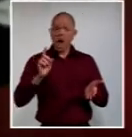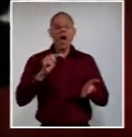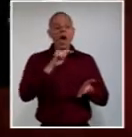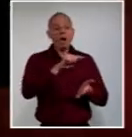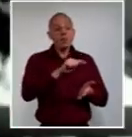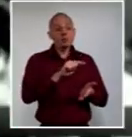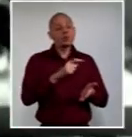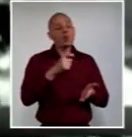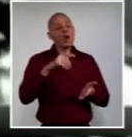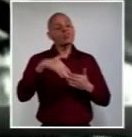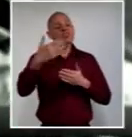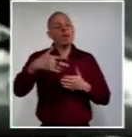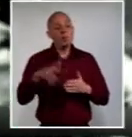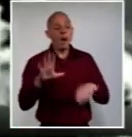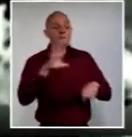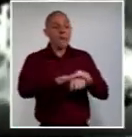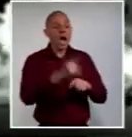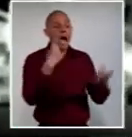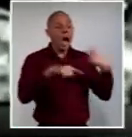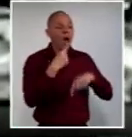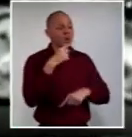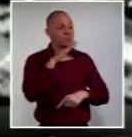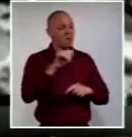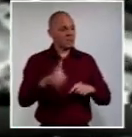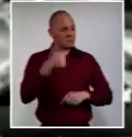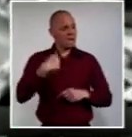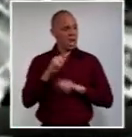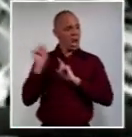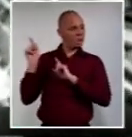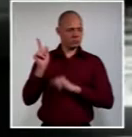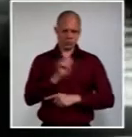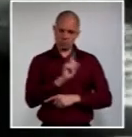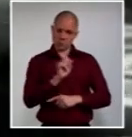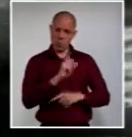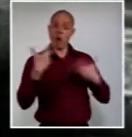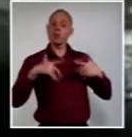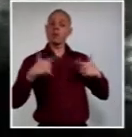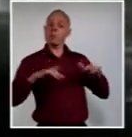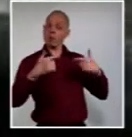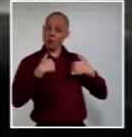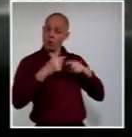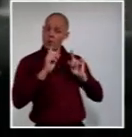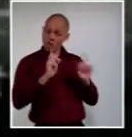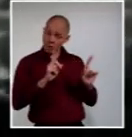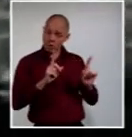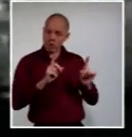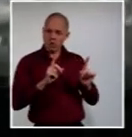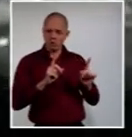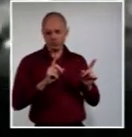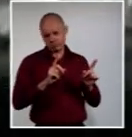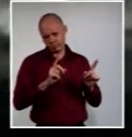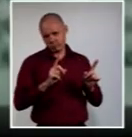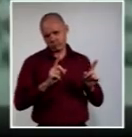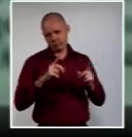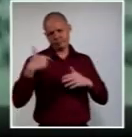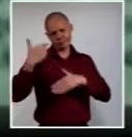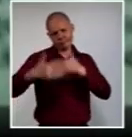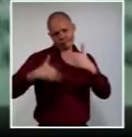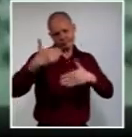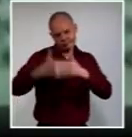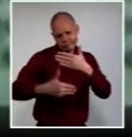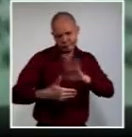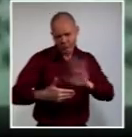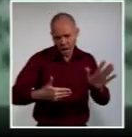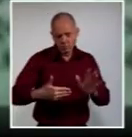allí se dijo. Los resultados de esta agresión directa a Cuba pudieron palparse con un enorme incremento de los atentados